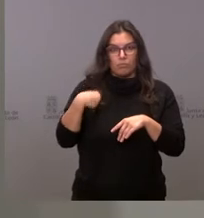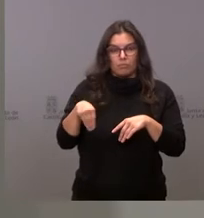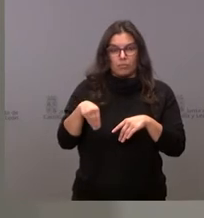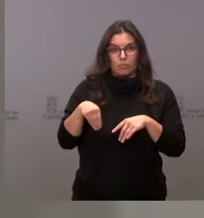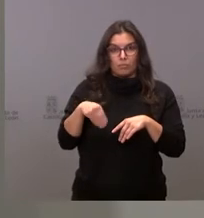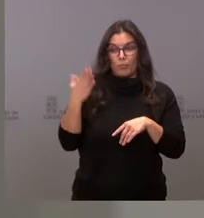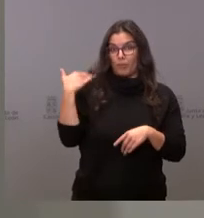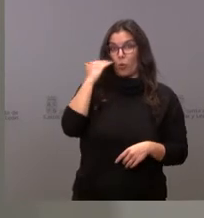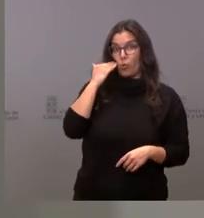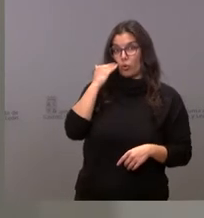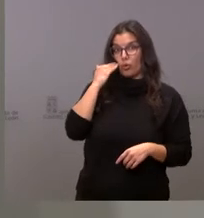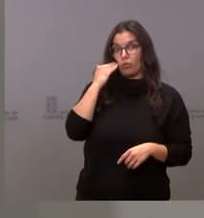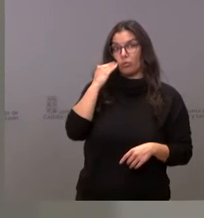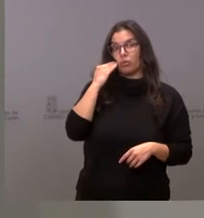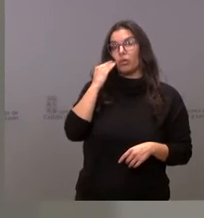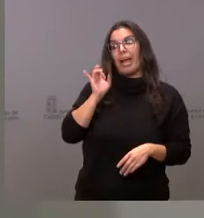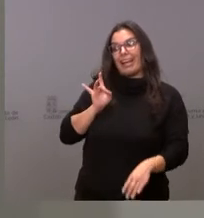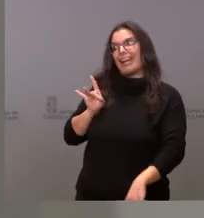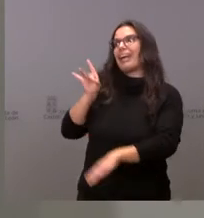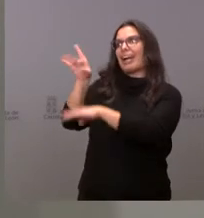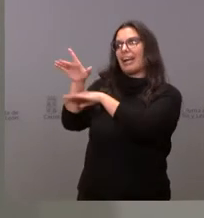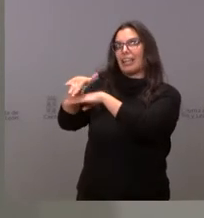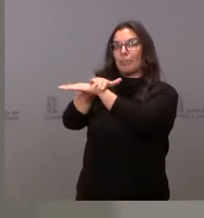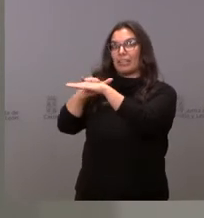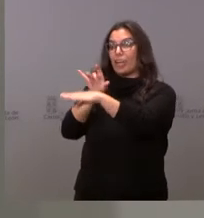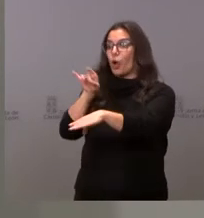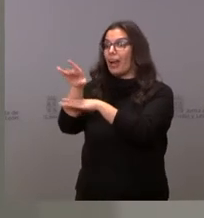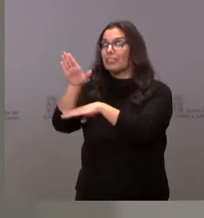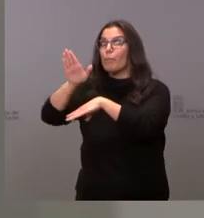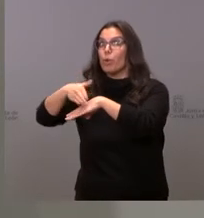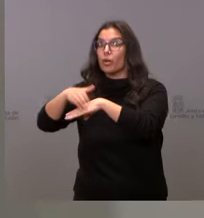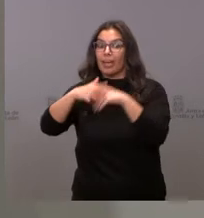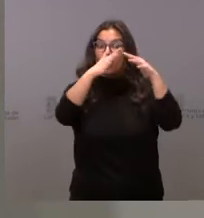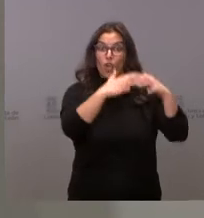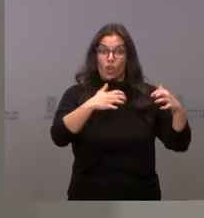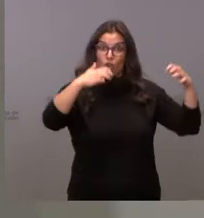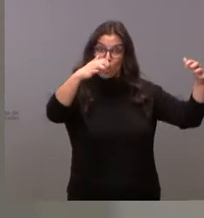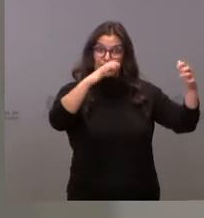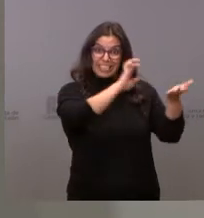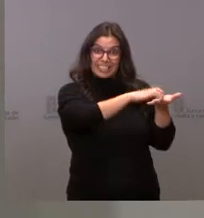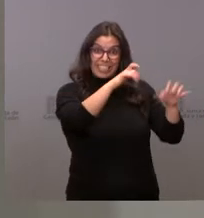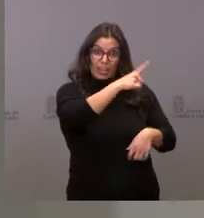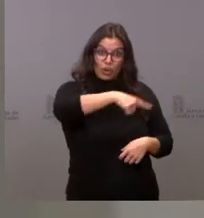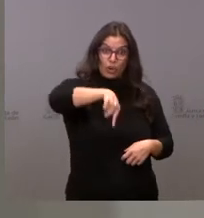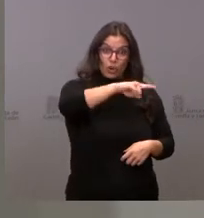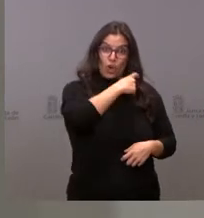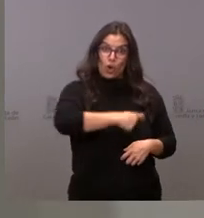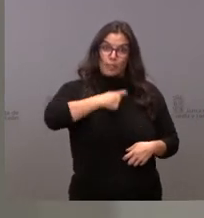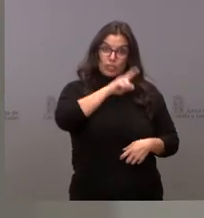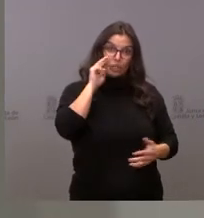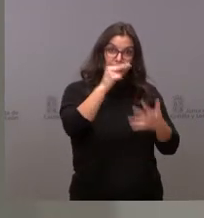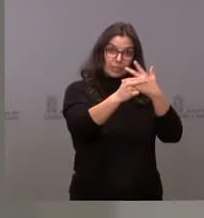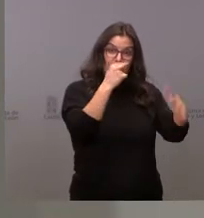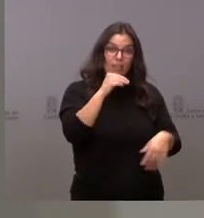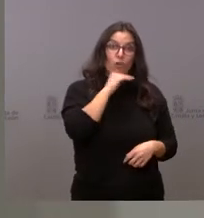julio una petición de las Cortes votada por unanimidad en la Comisión de Transparencia en octubre